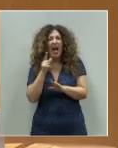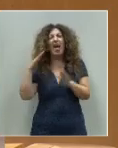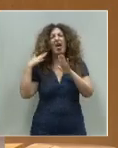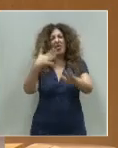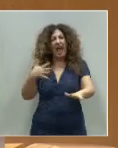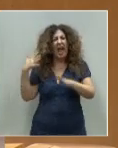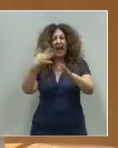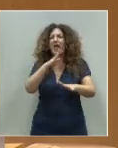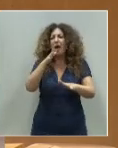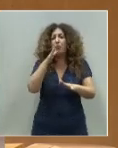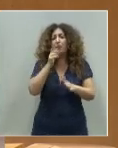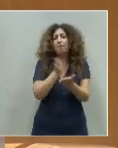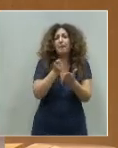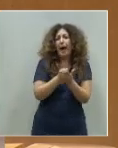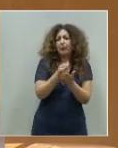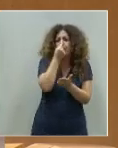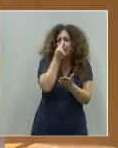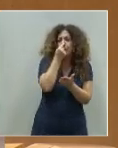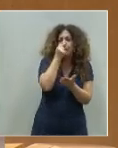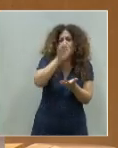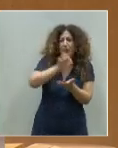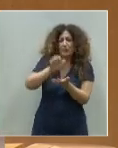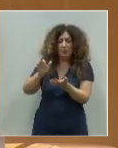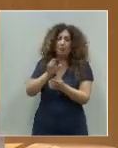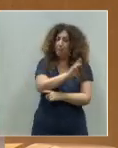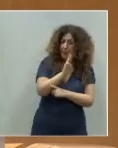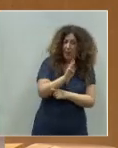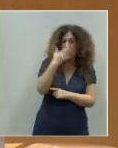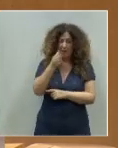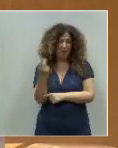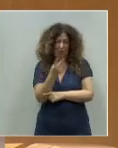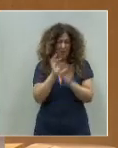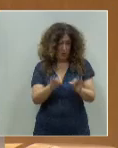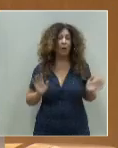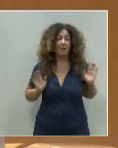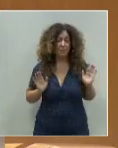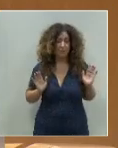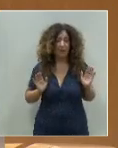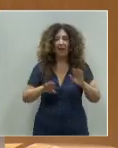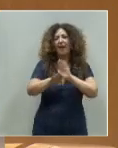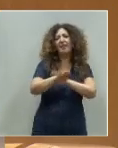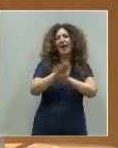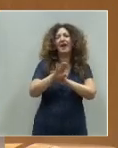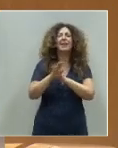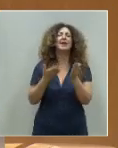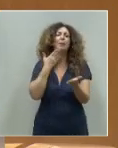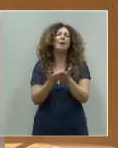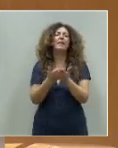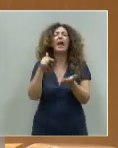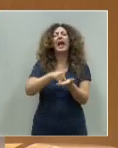infrafinanciación, tanto por culpa del Partido Popular como del Partido Socialista. La derecha ahora pide bajar los